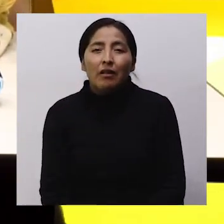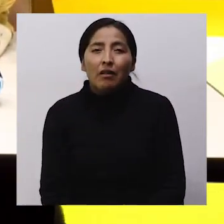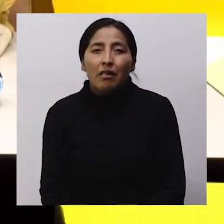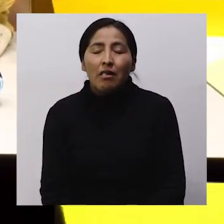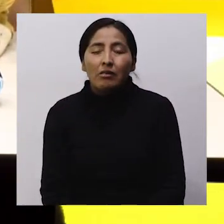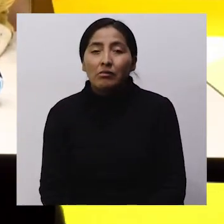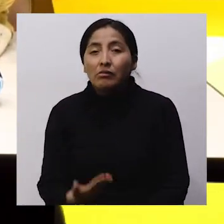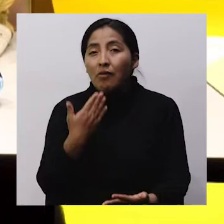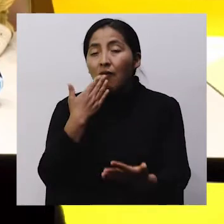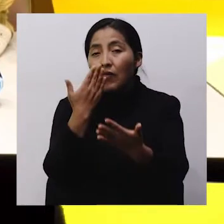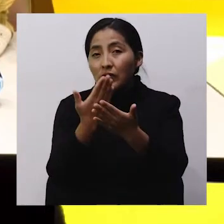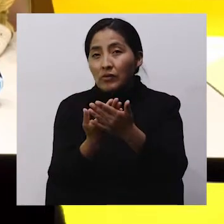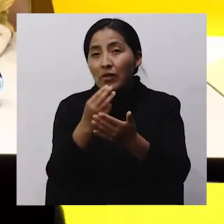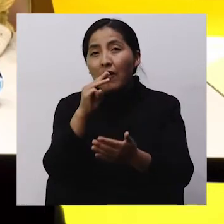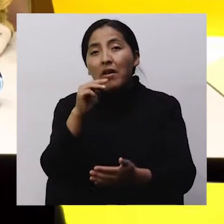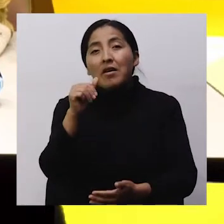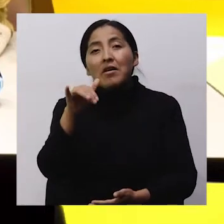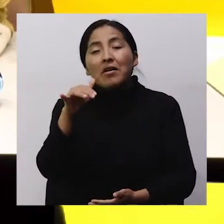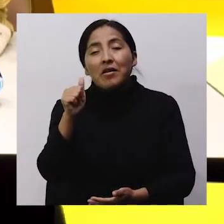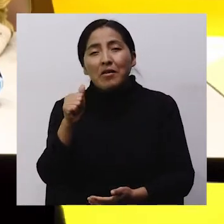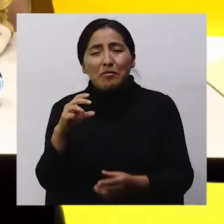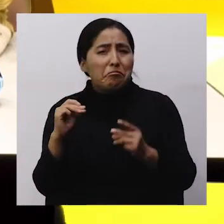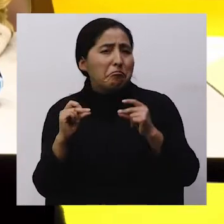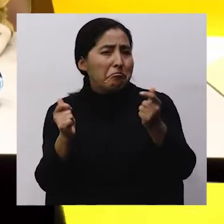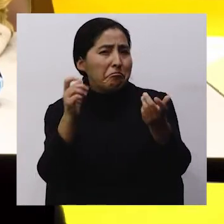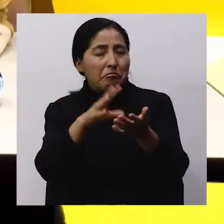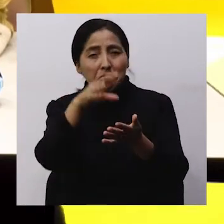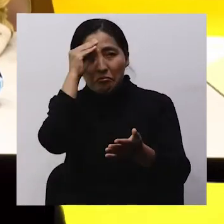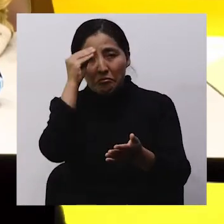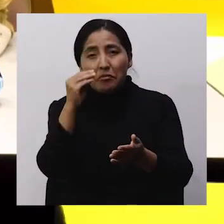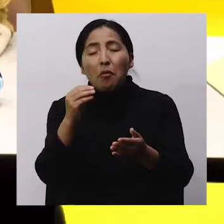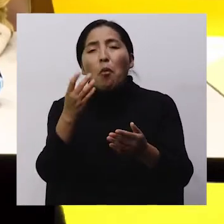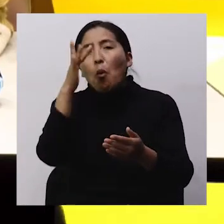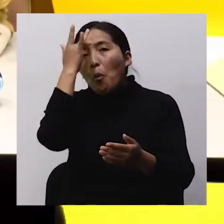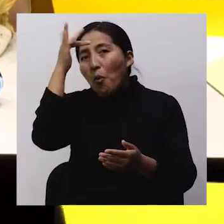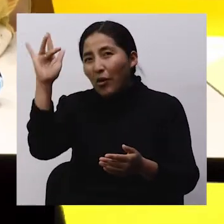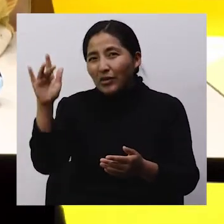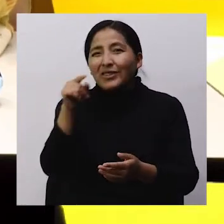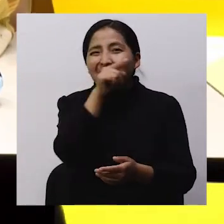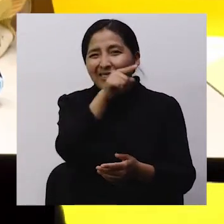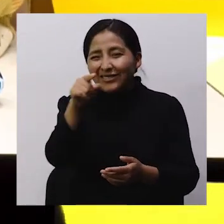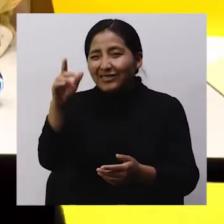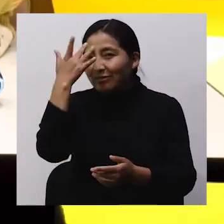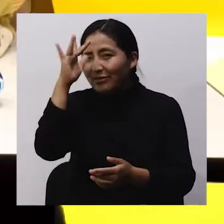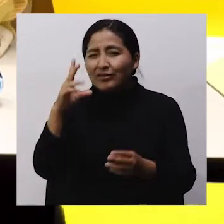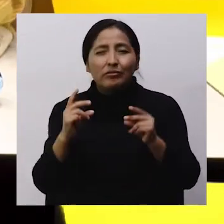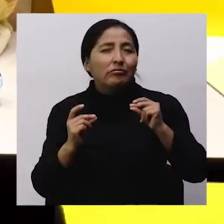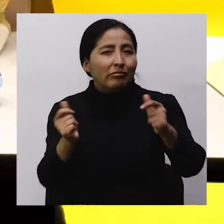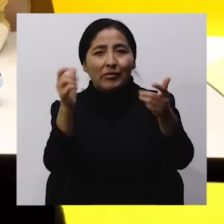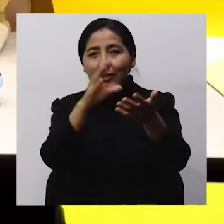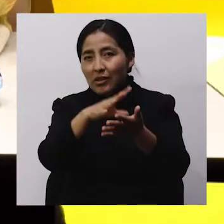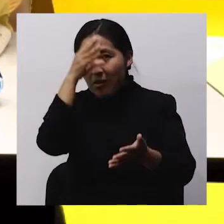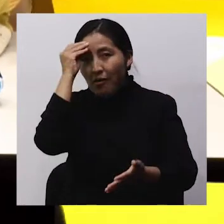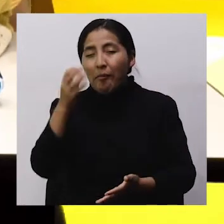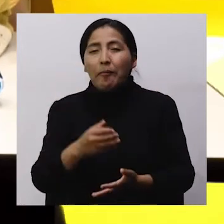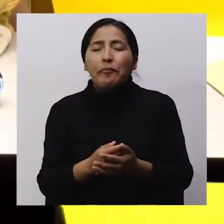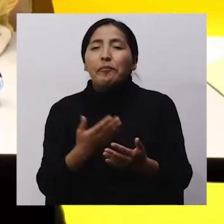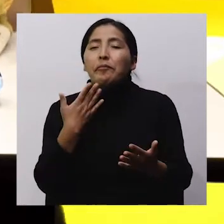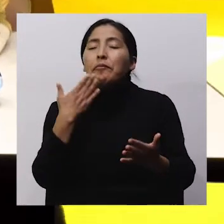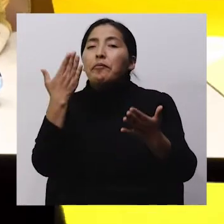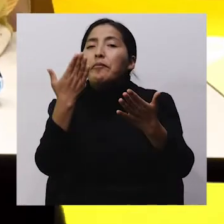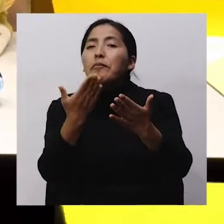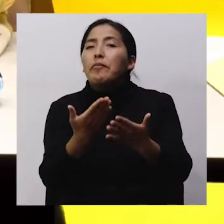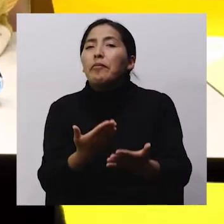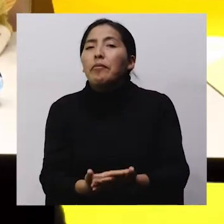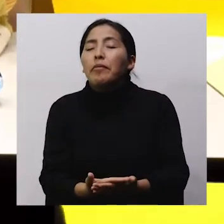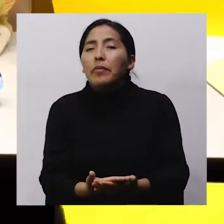¡Qué bien, Maya! Estás aprendiendo rápido Es que eres tú muy inteligente Igual que las niñas y los niños en la casa Ellos aprenden rápido Sí ¡Qué